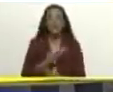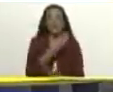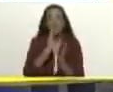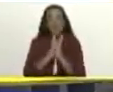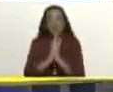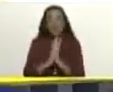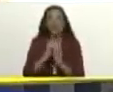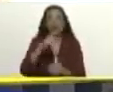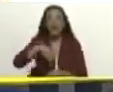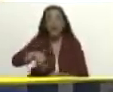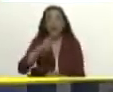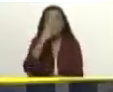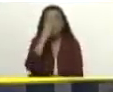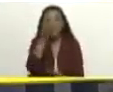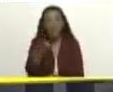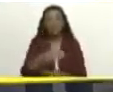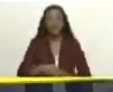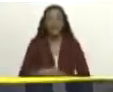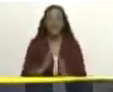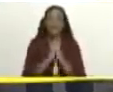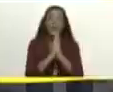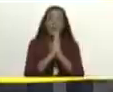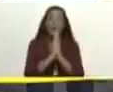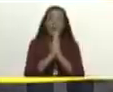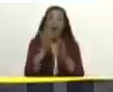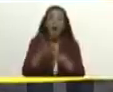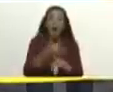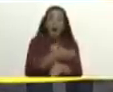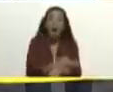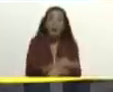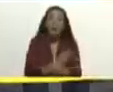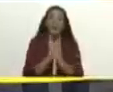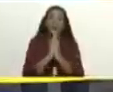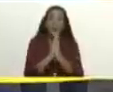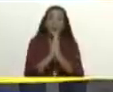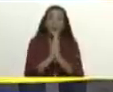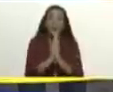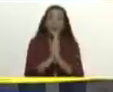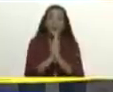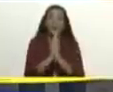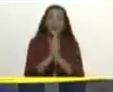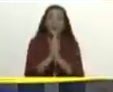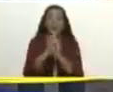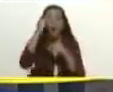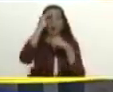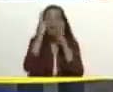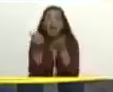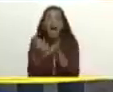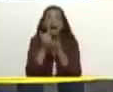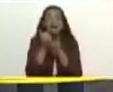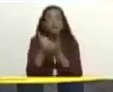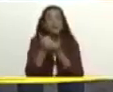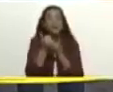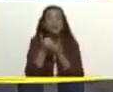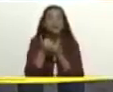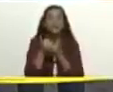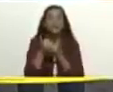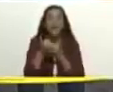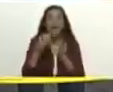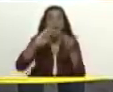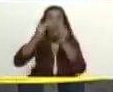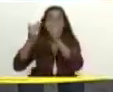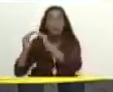de la república le pedimos antemano que por favor que nos ayude a nuestras